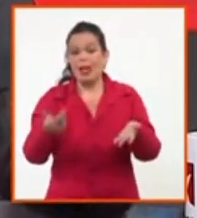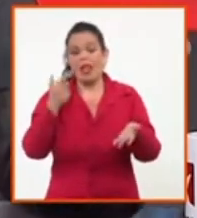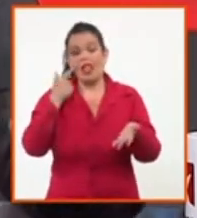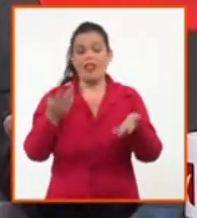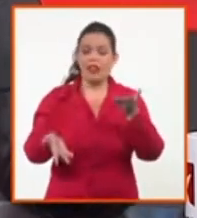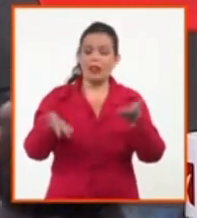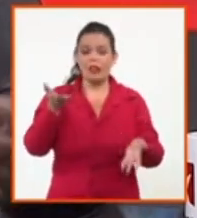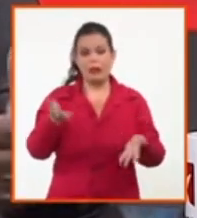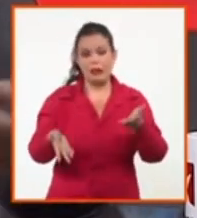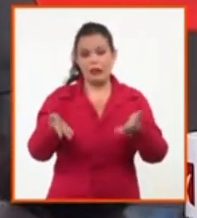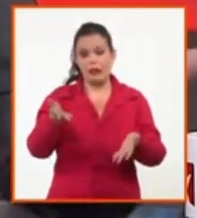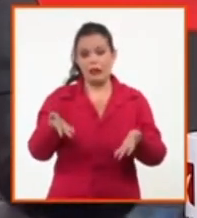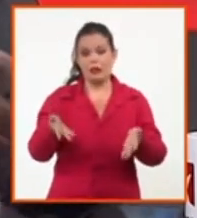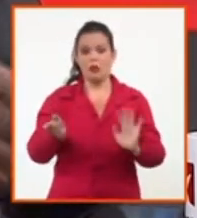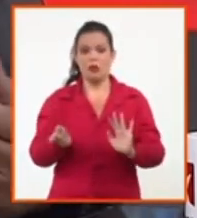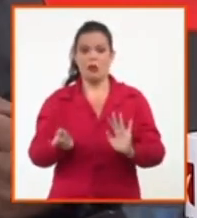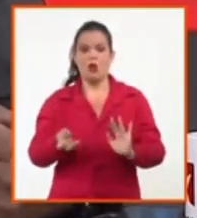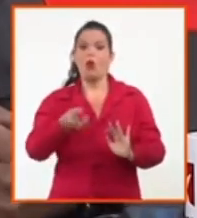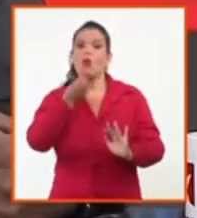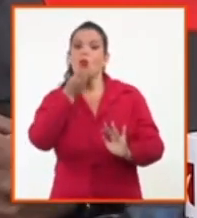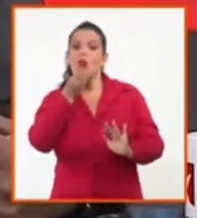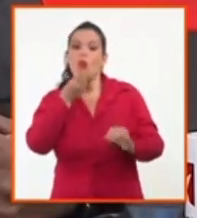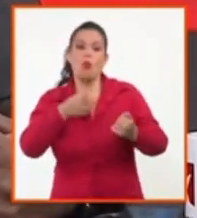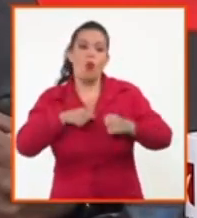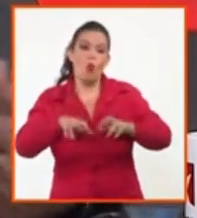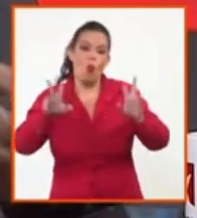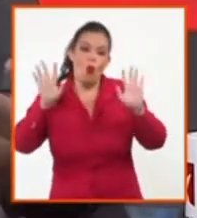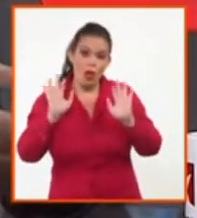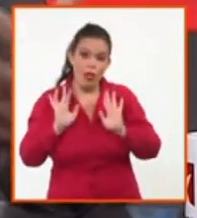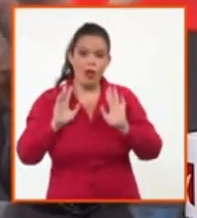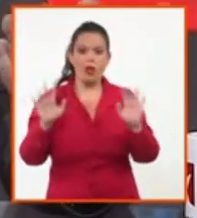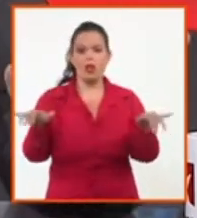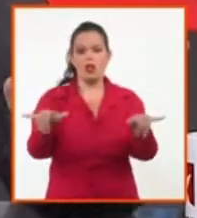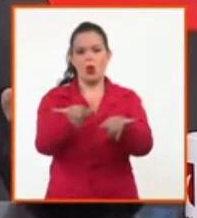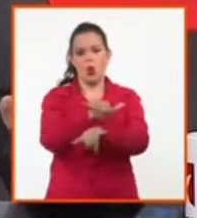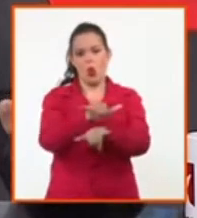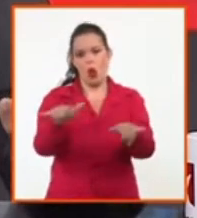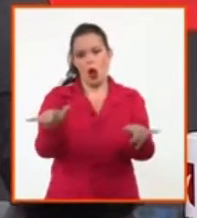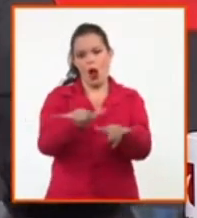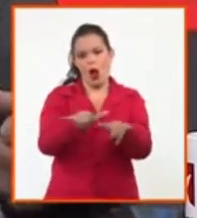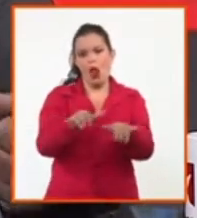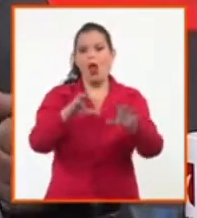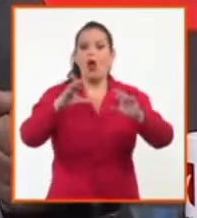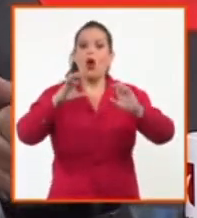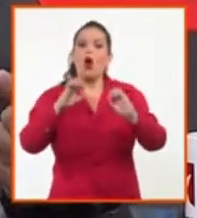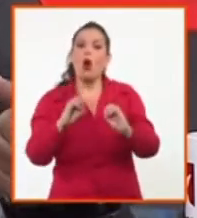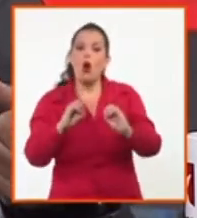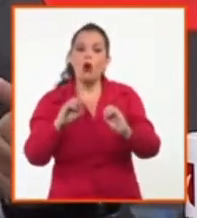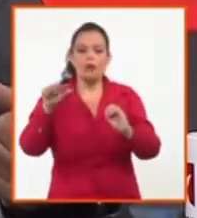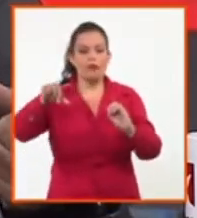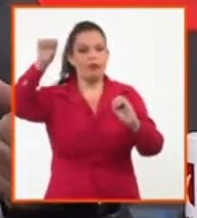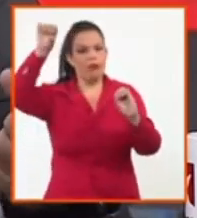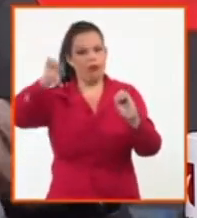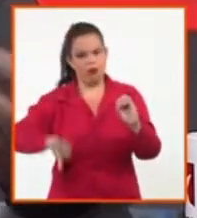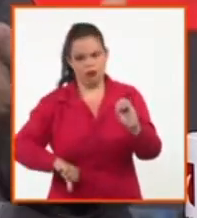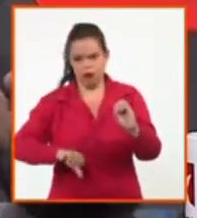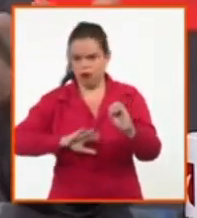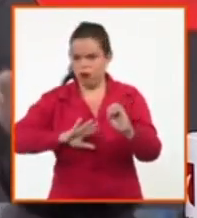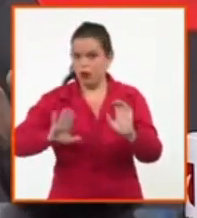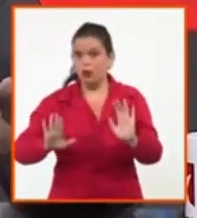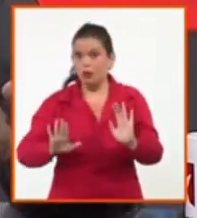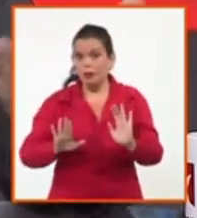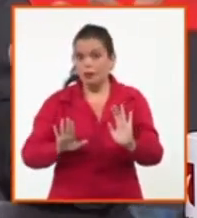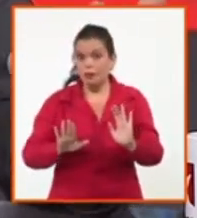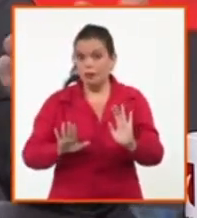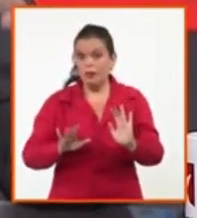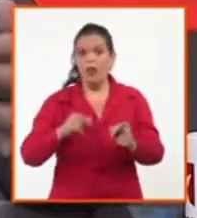Puede que sepa tan transmisible, y por lo tanto, va a haber una competencia entre las dos, y puede que sea más transmisible que la cepa delta. Y ahí tendremos